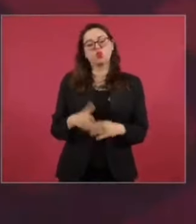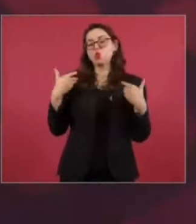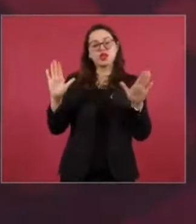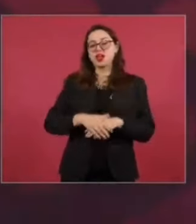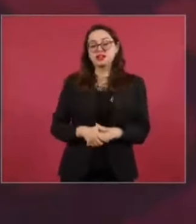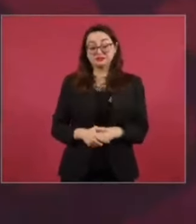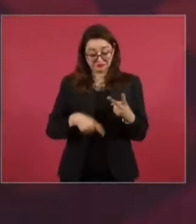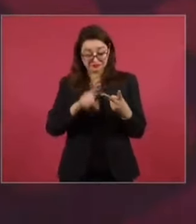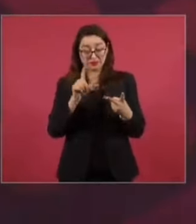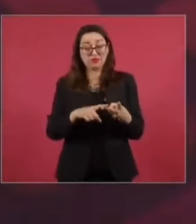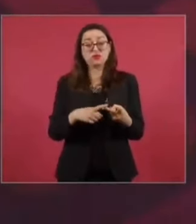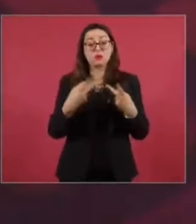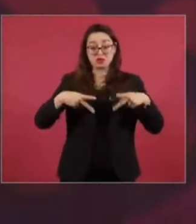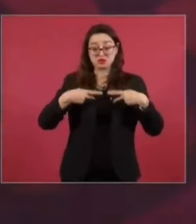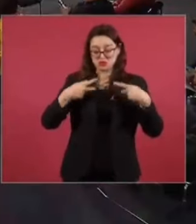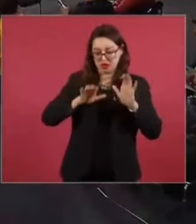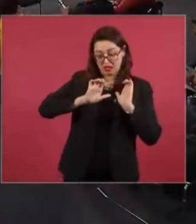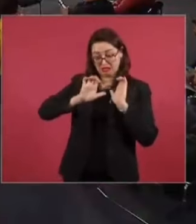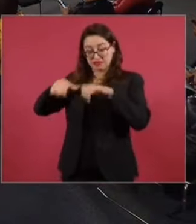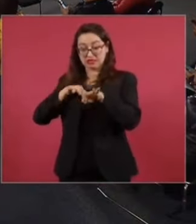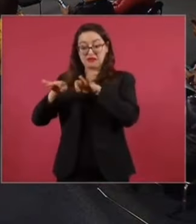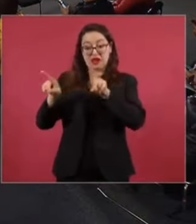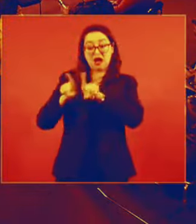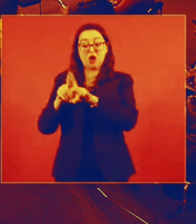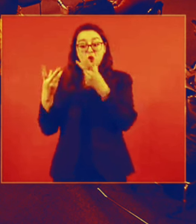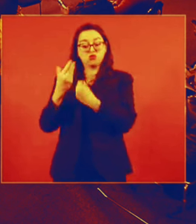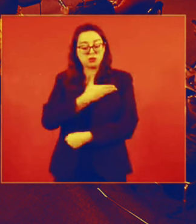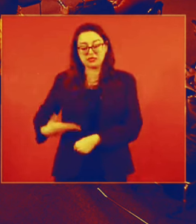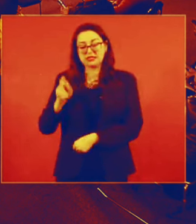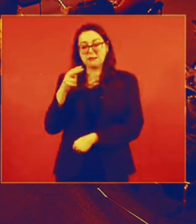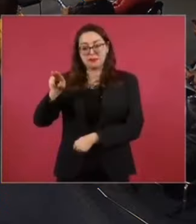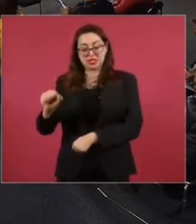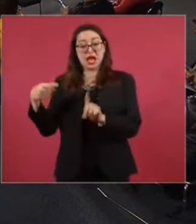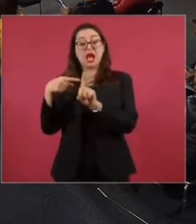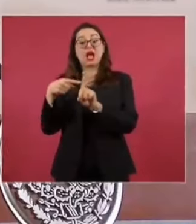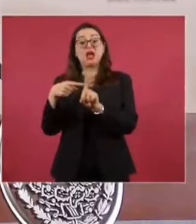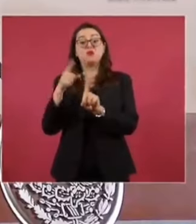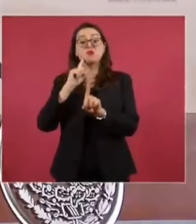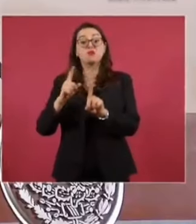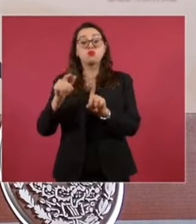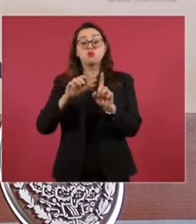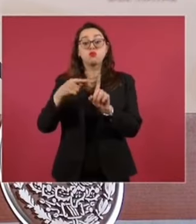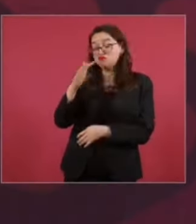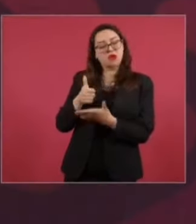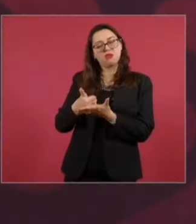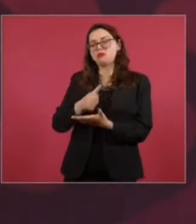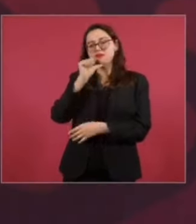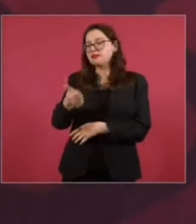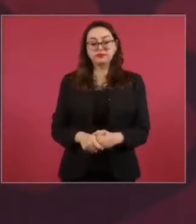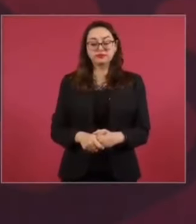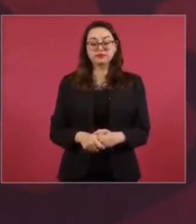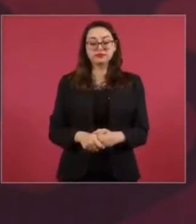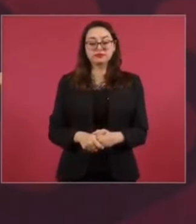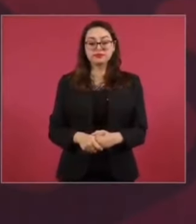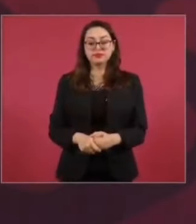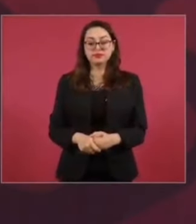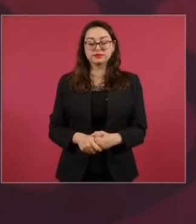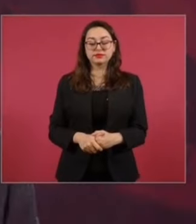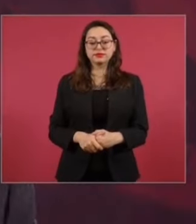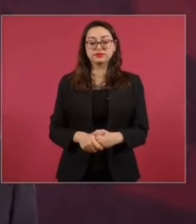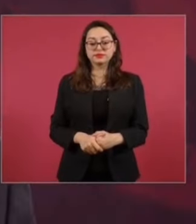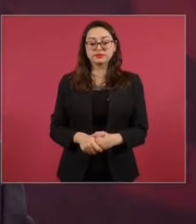de ayudante de la residenta Irma Piña, Norma Piña. Imagínense, sacar,